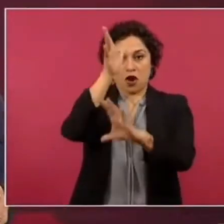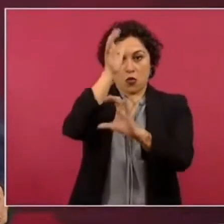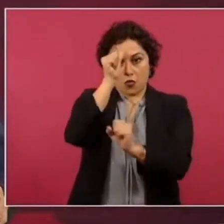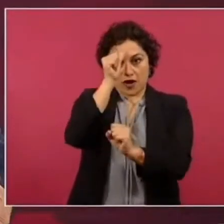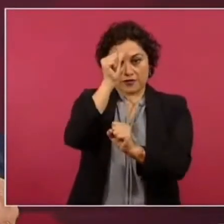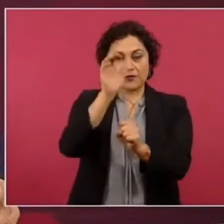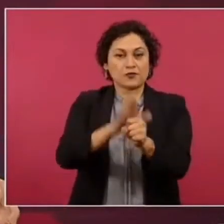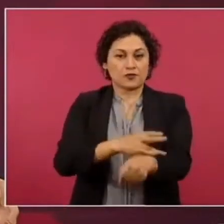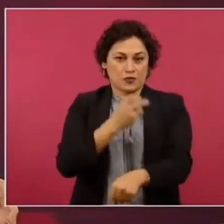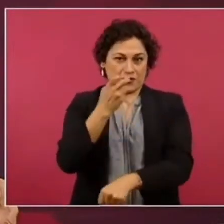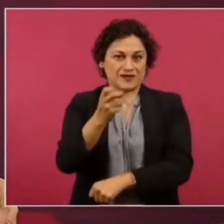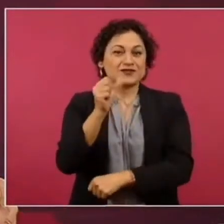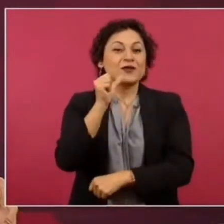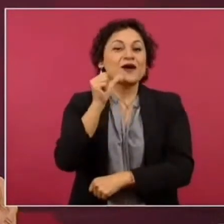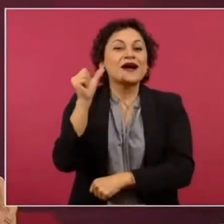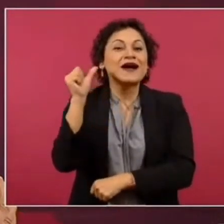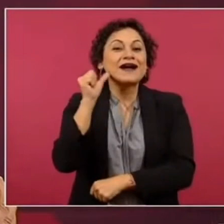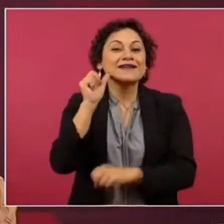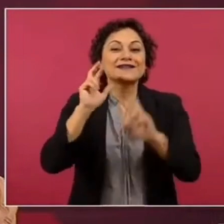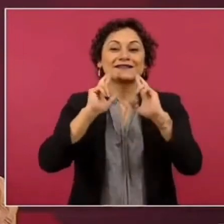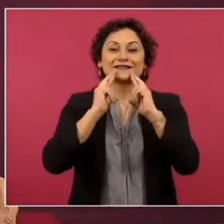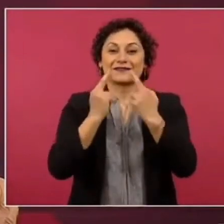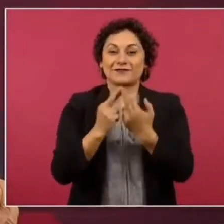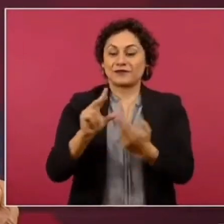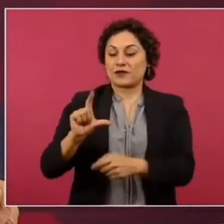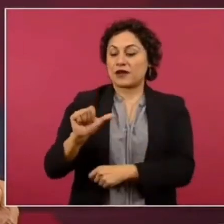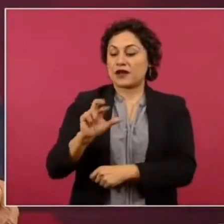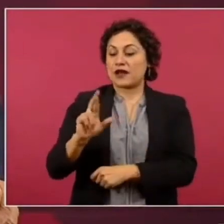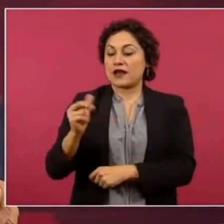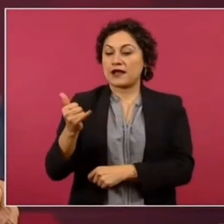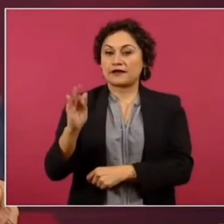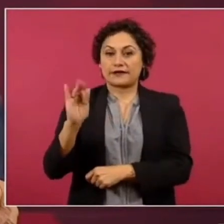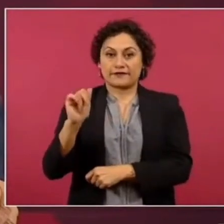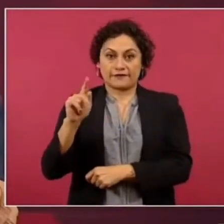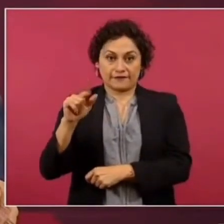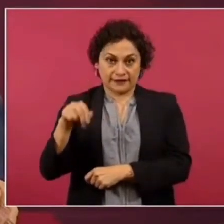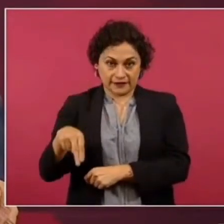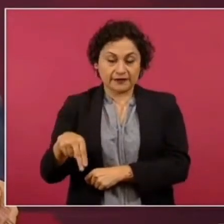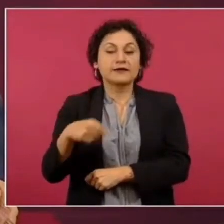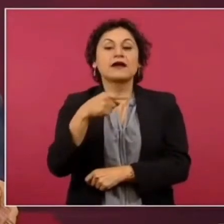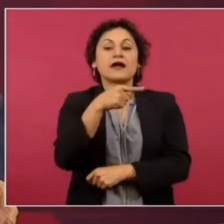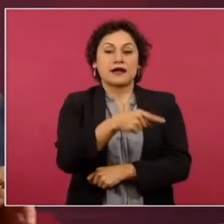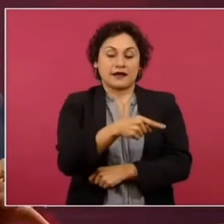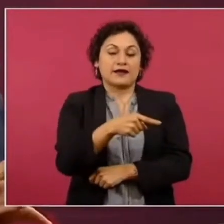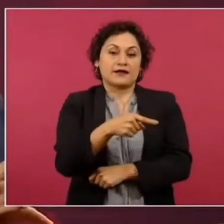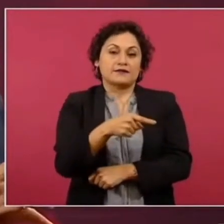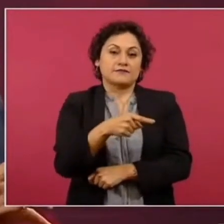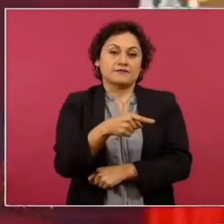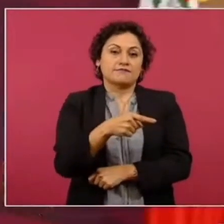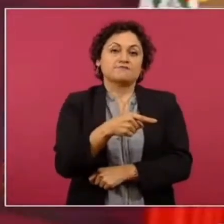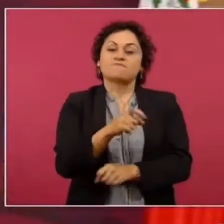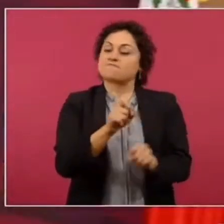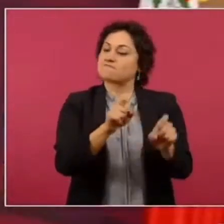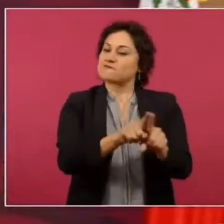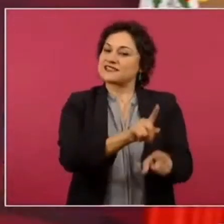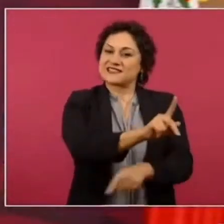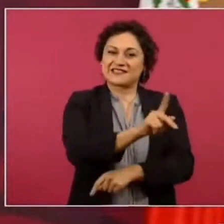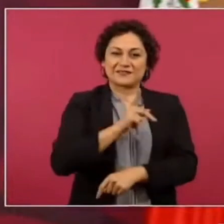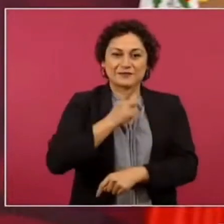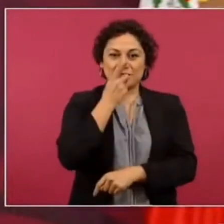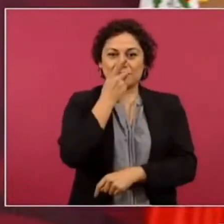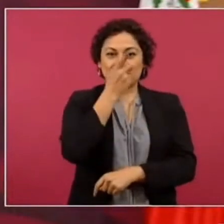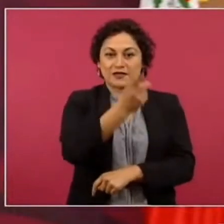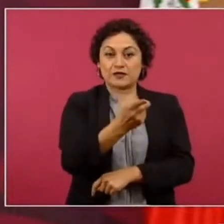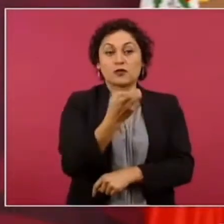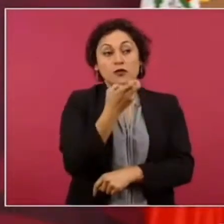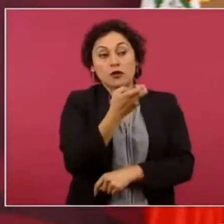Larry Finn de este fondo de inversión que es el más importante o de los